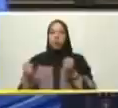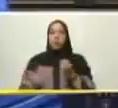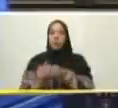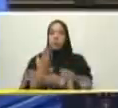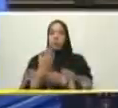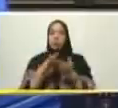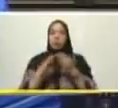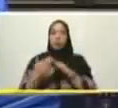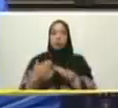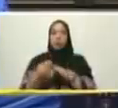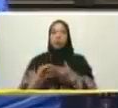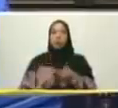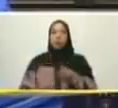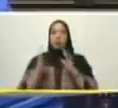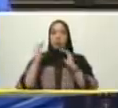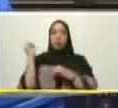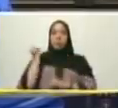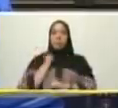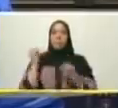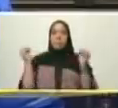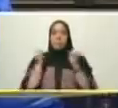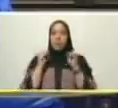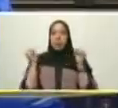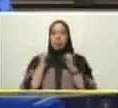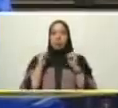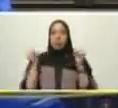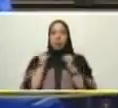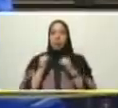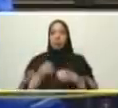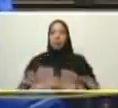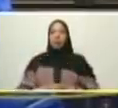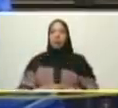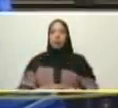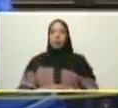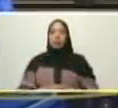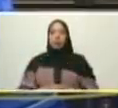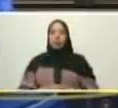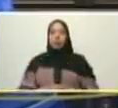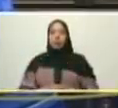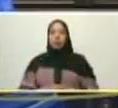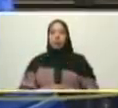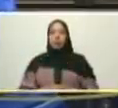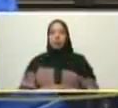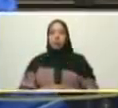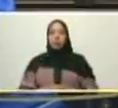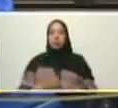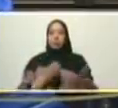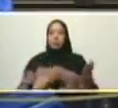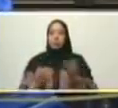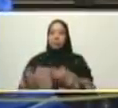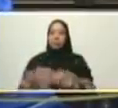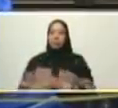en las Lomas de Mérida las Cumbres de Mérida adelante Jason